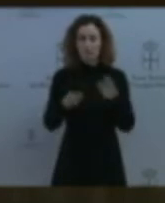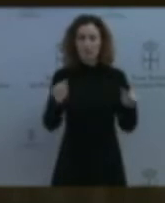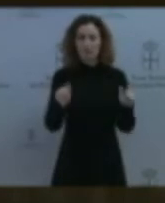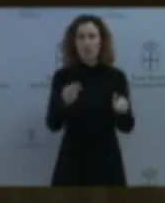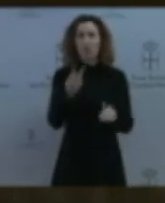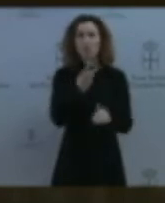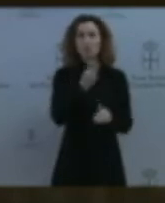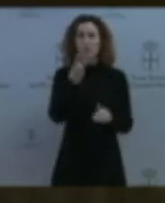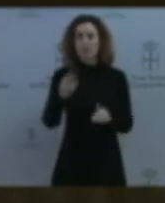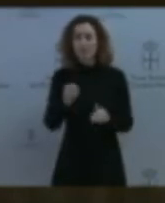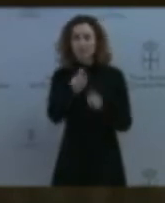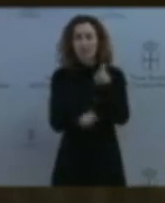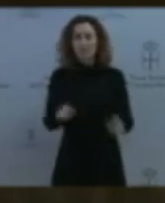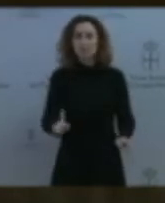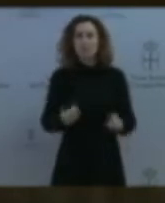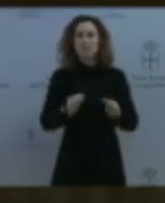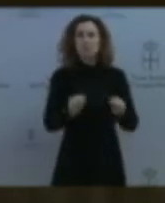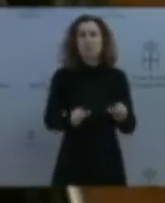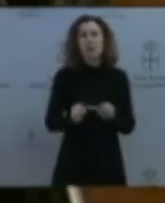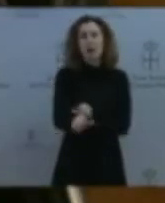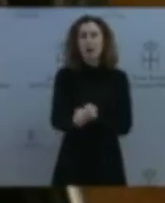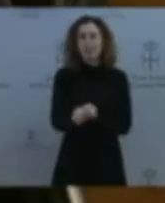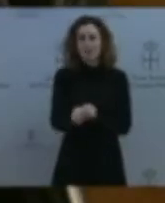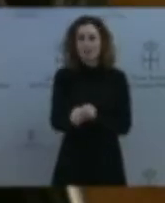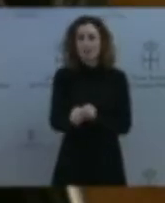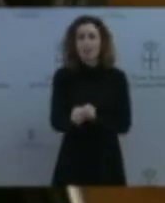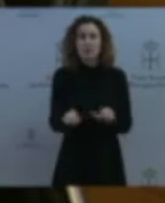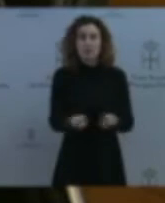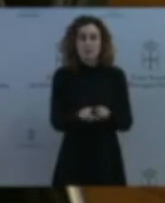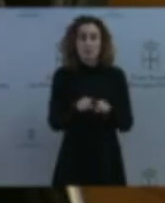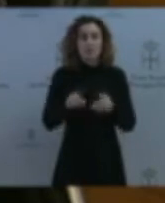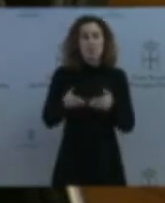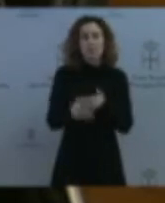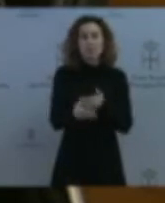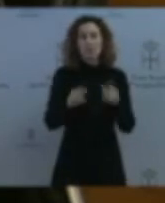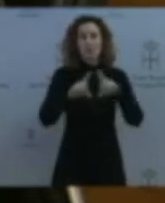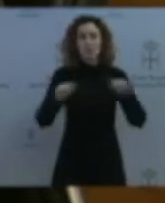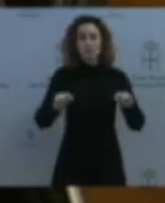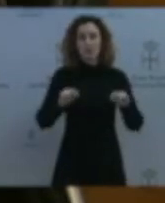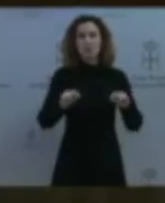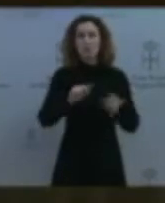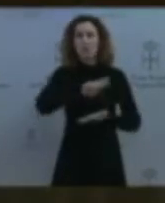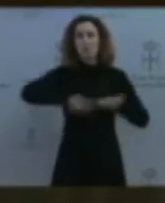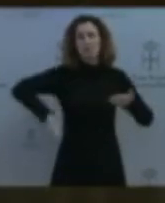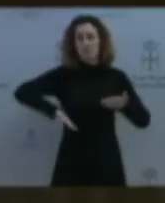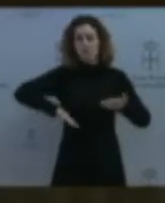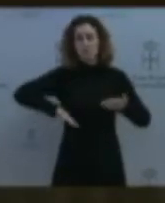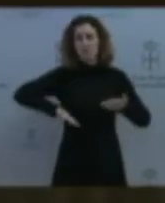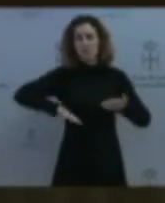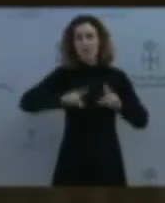de anguaño, igualmente para las convocatorias de asturiano y para las de gallego asturiano cuando éste se realicen. En este sentido,